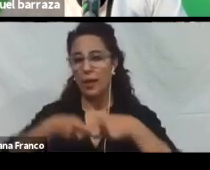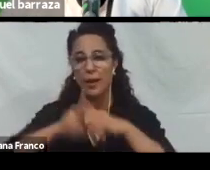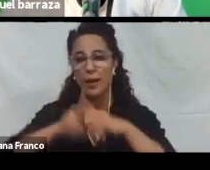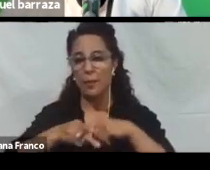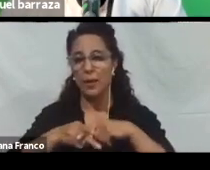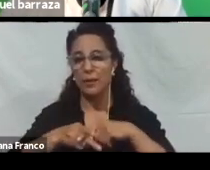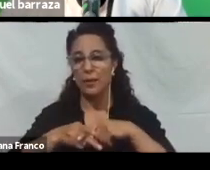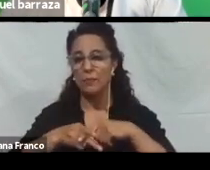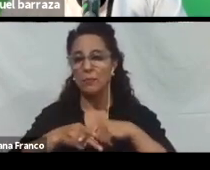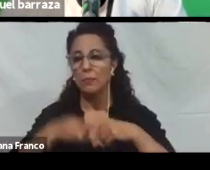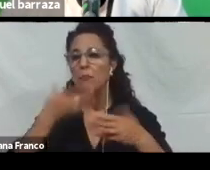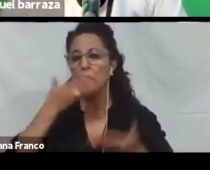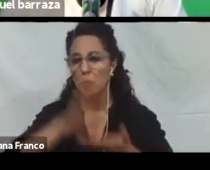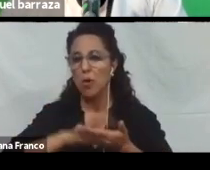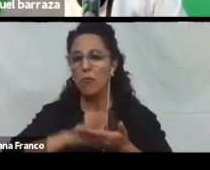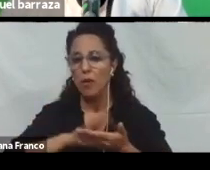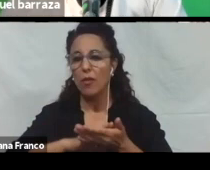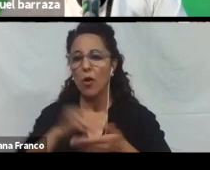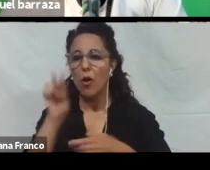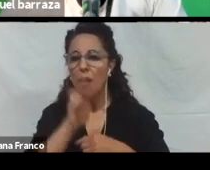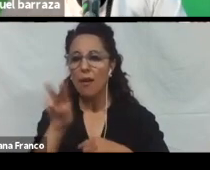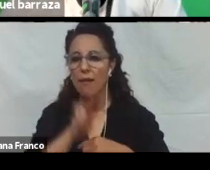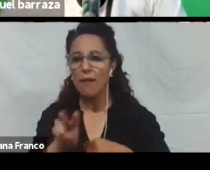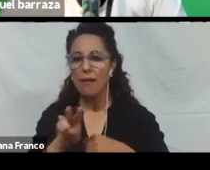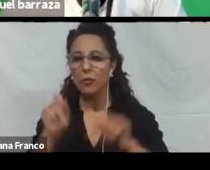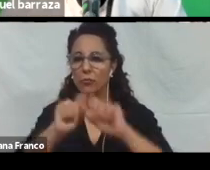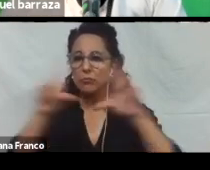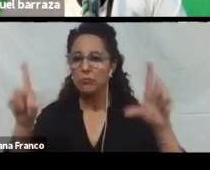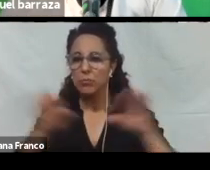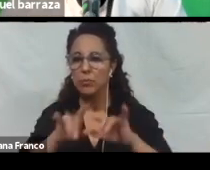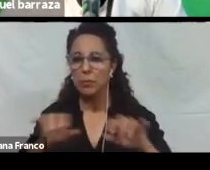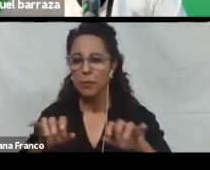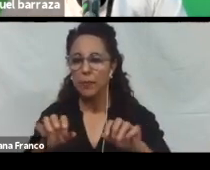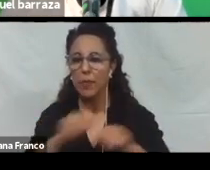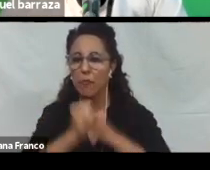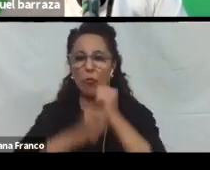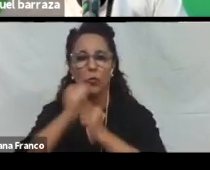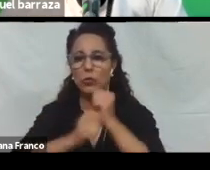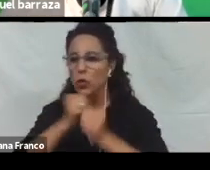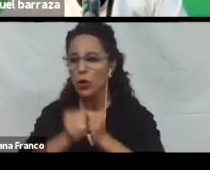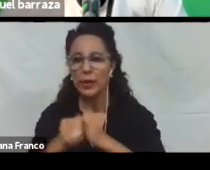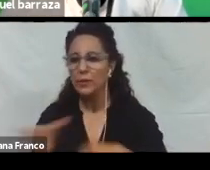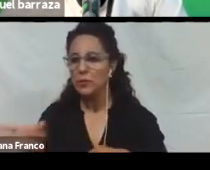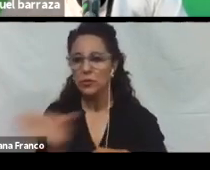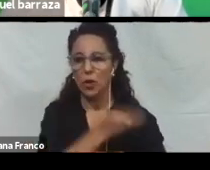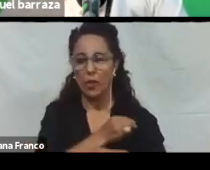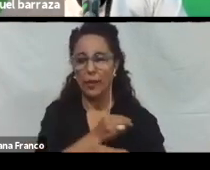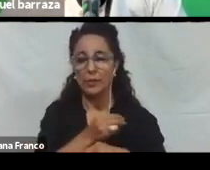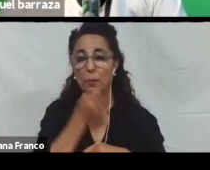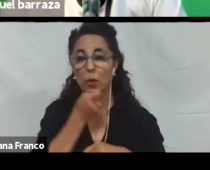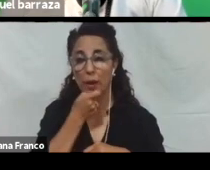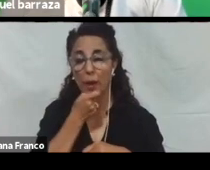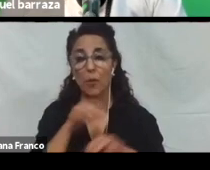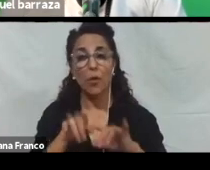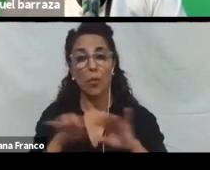lectores de pantalla. Tienen combinaciones de teclas. Para un montón. De esas funciones. Por ejemplo. En el documento. Se pueden utilizar.